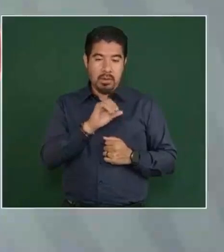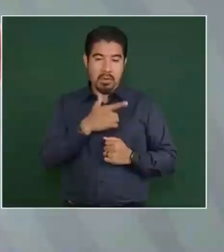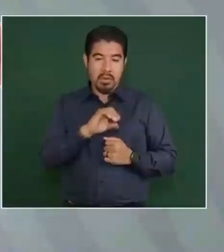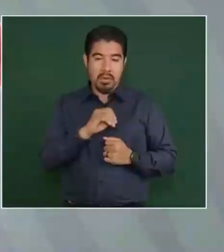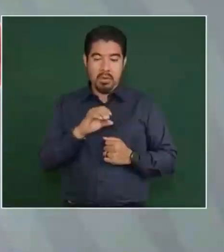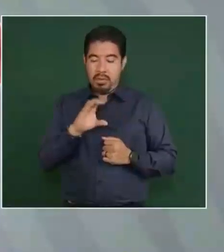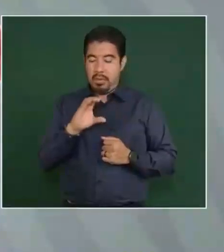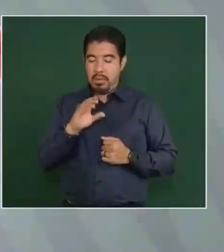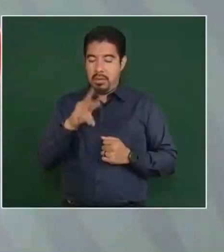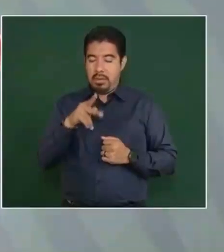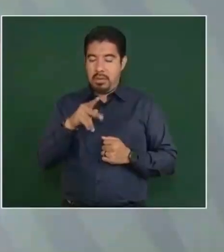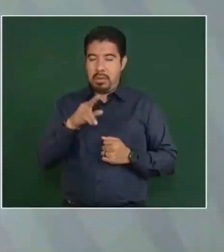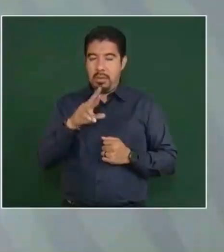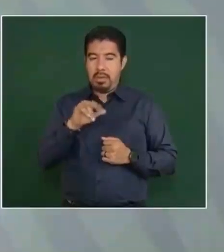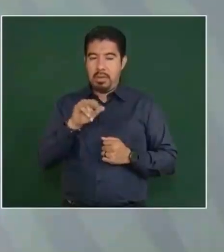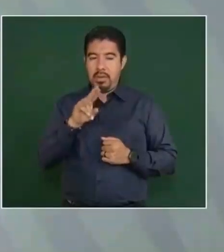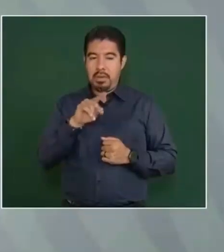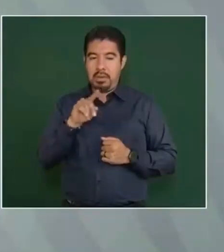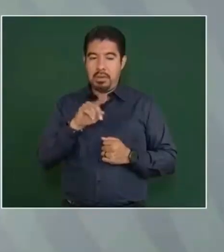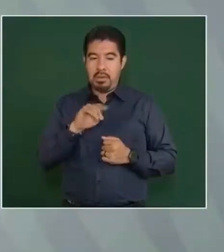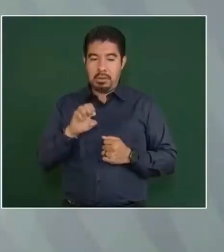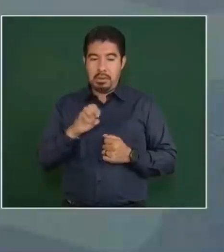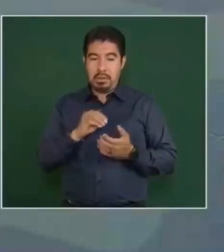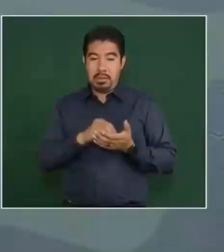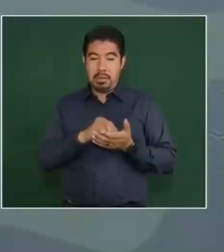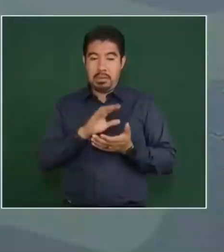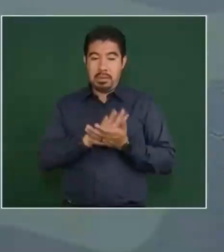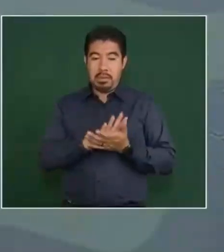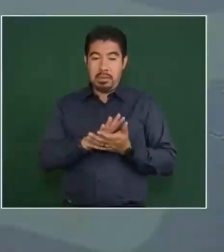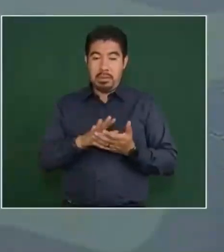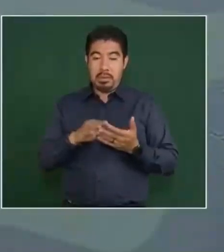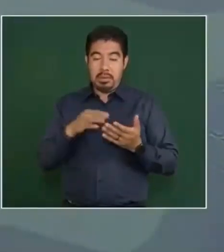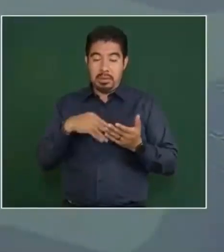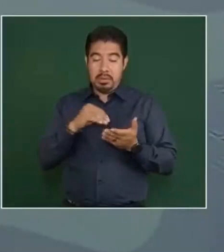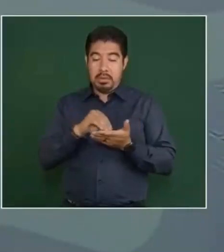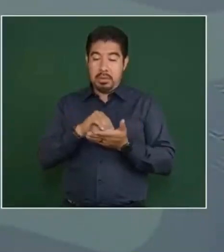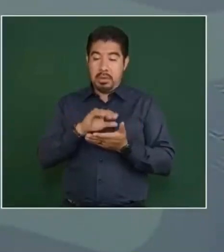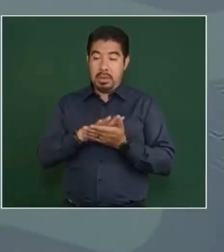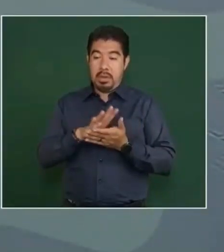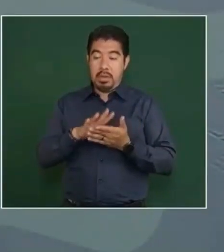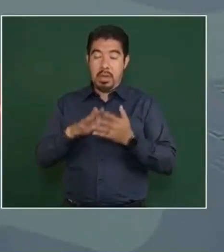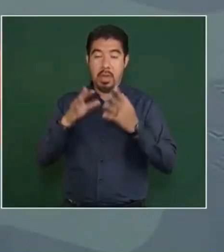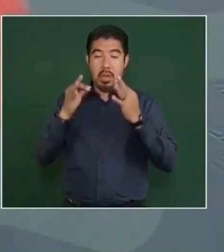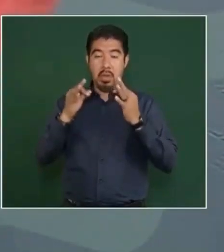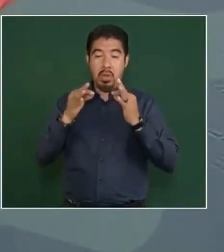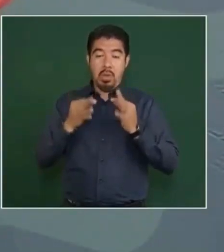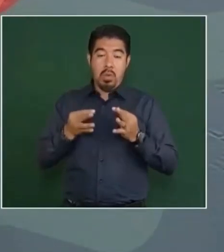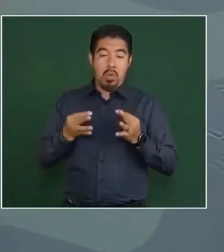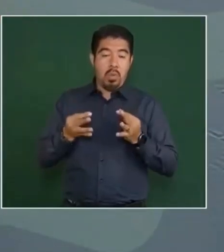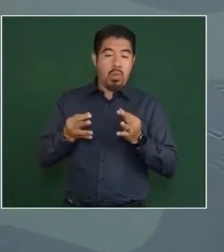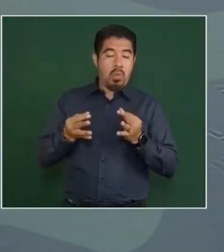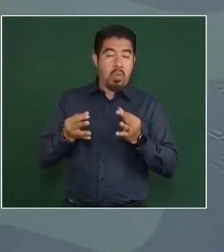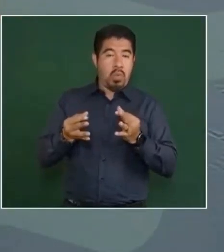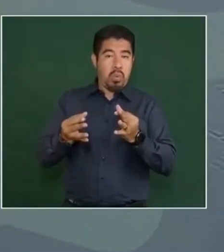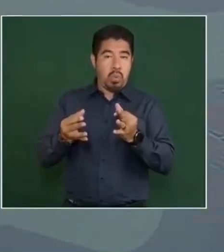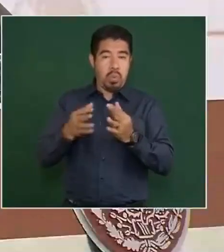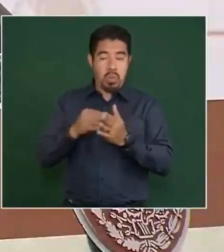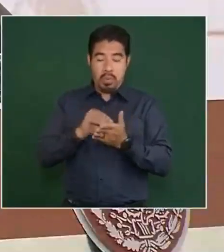una edición de lujo, cobrada,